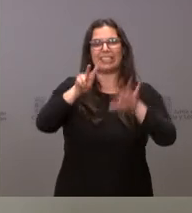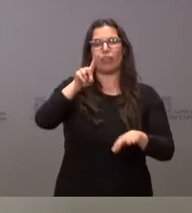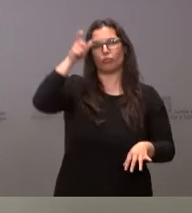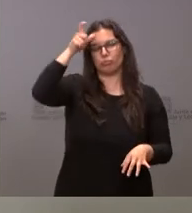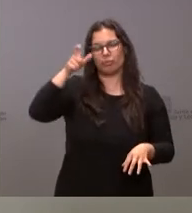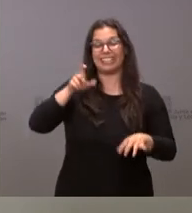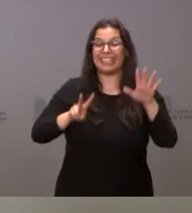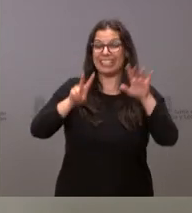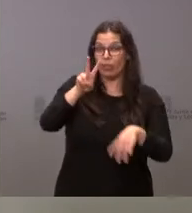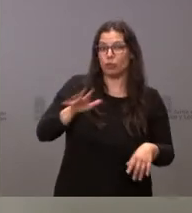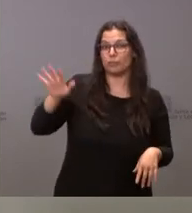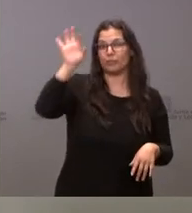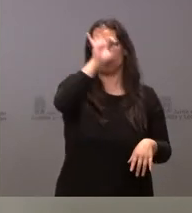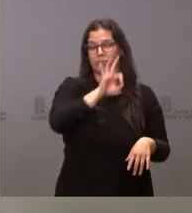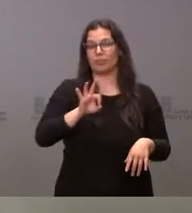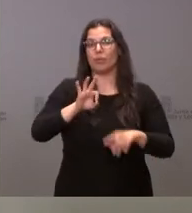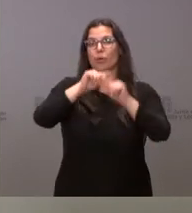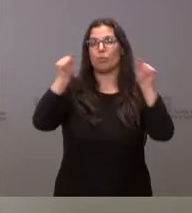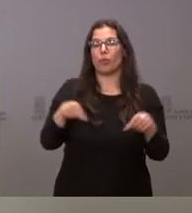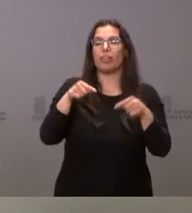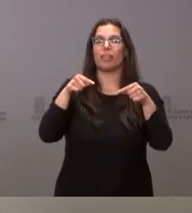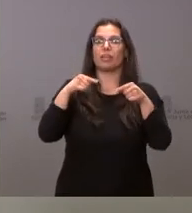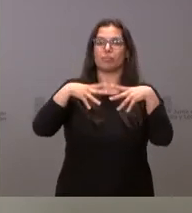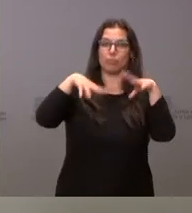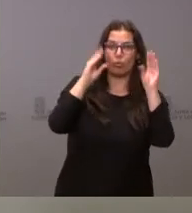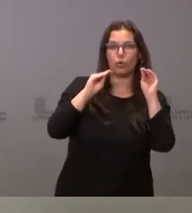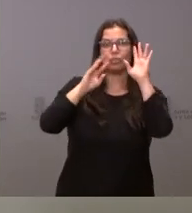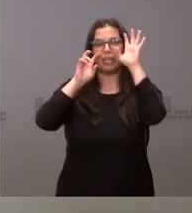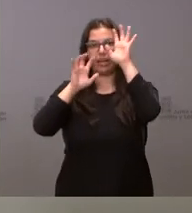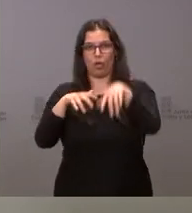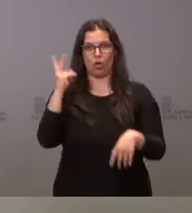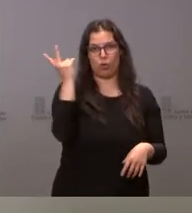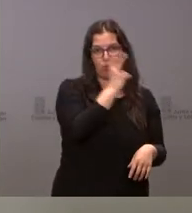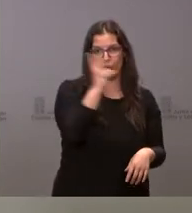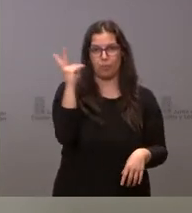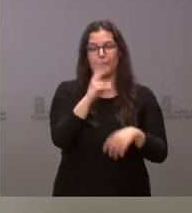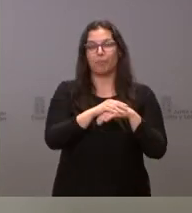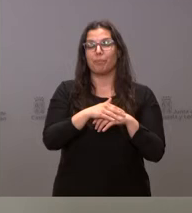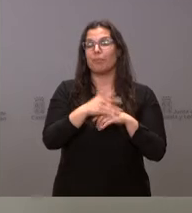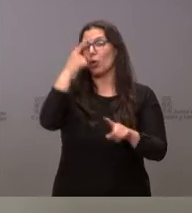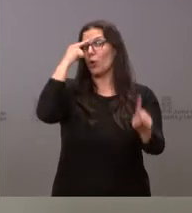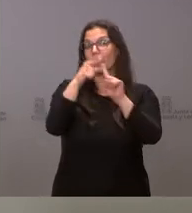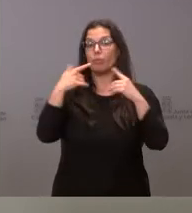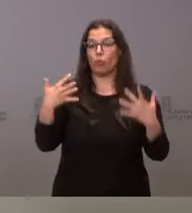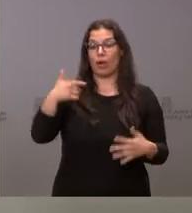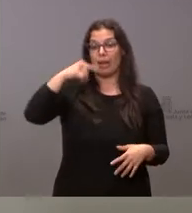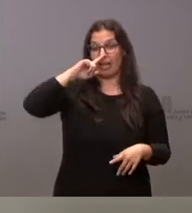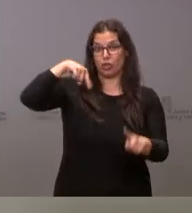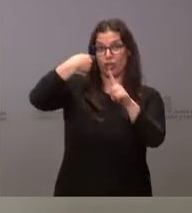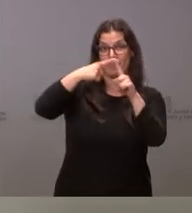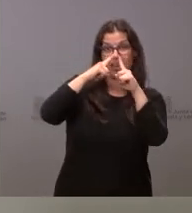este caso de las provincias de Burgos y de León. Significarles que el objetivo es que a final del año 2023,